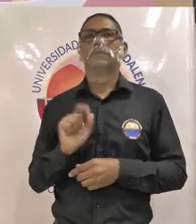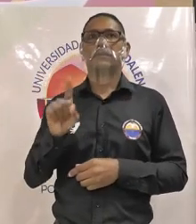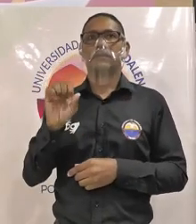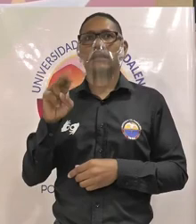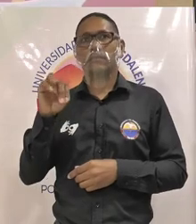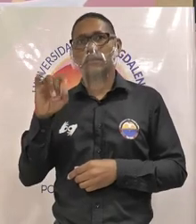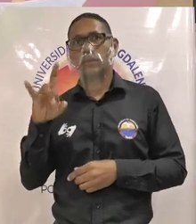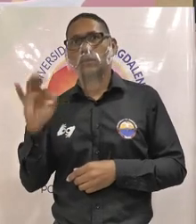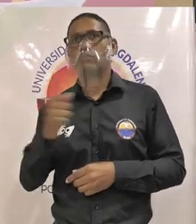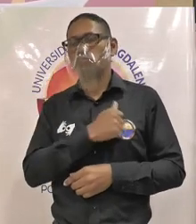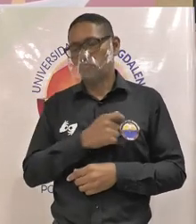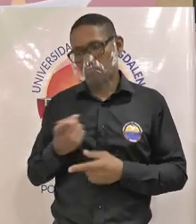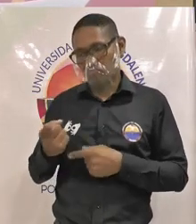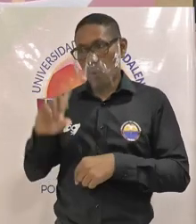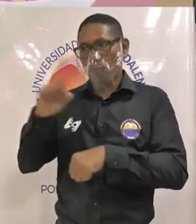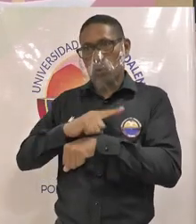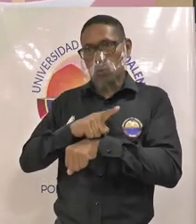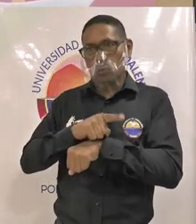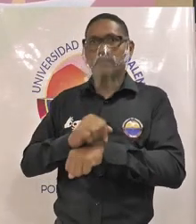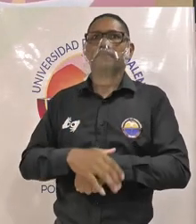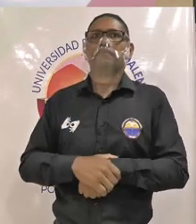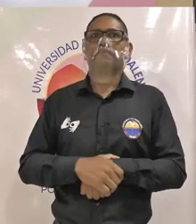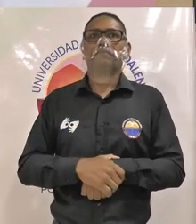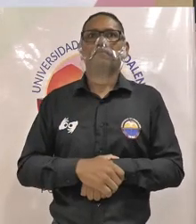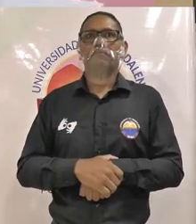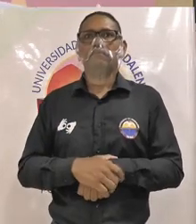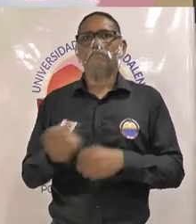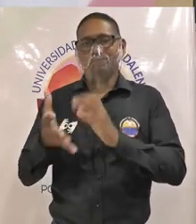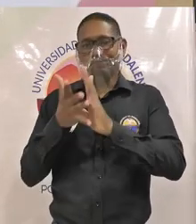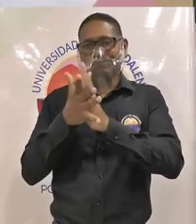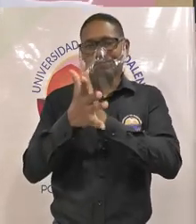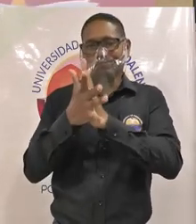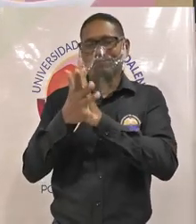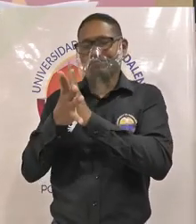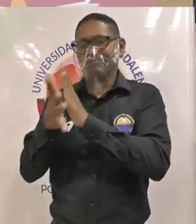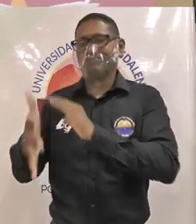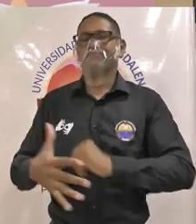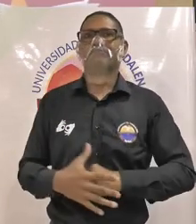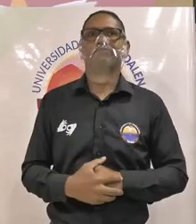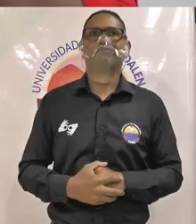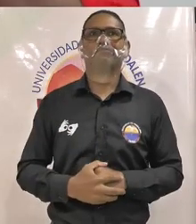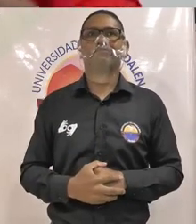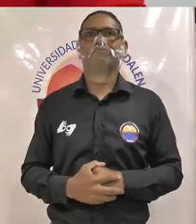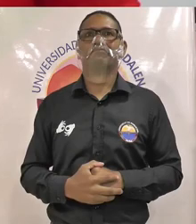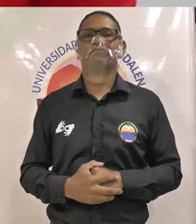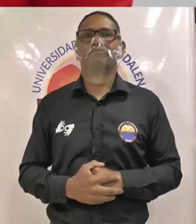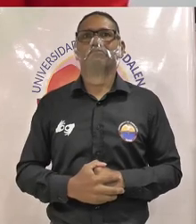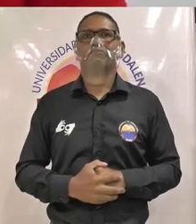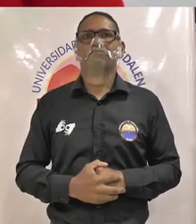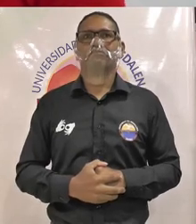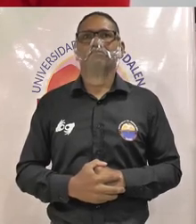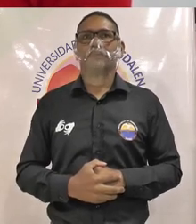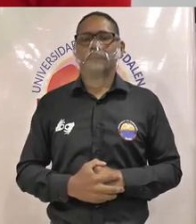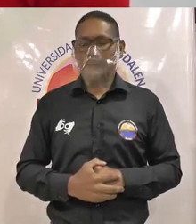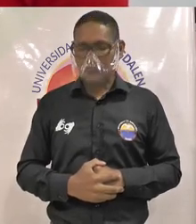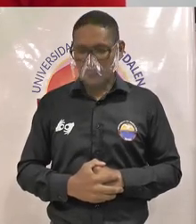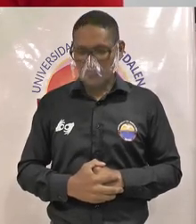Ricaurce Ebrat un minuto para convencer al electoral bueno